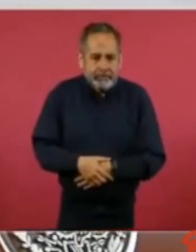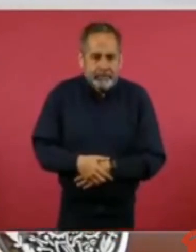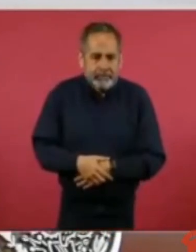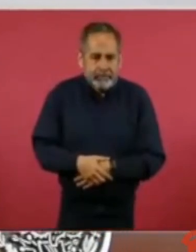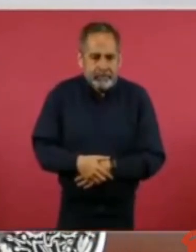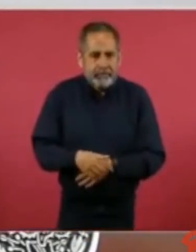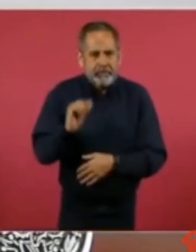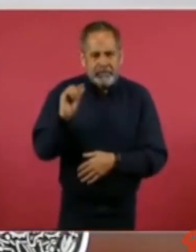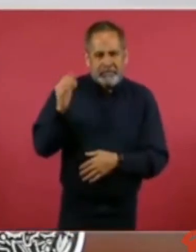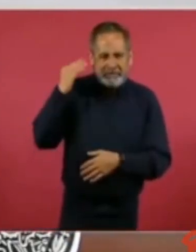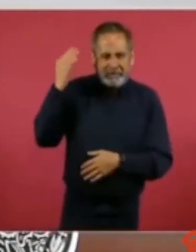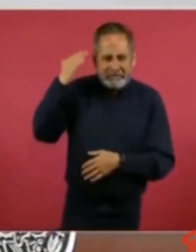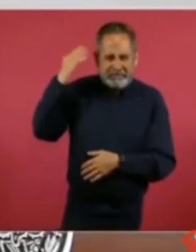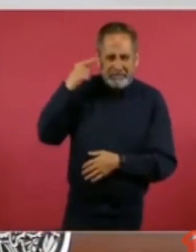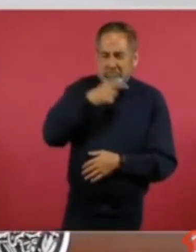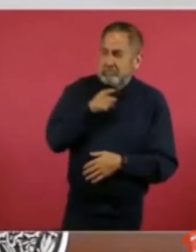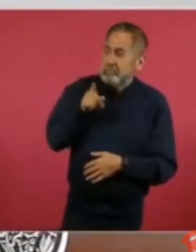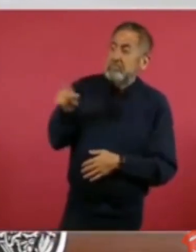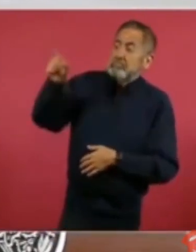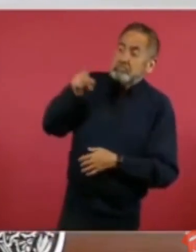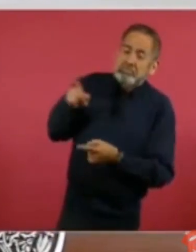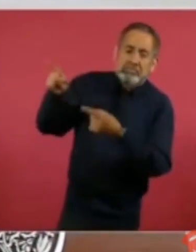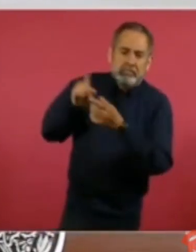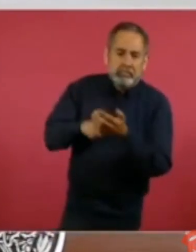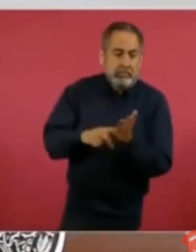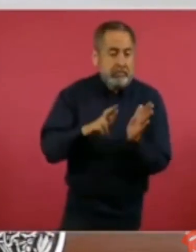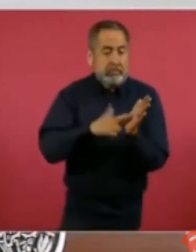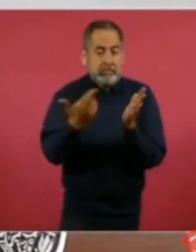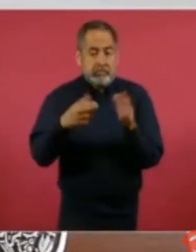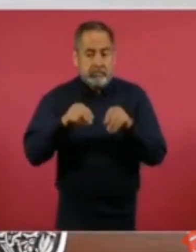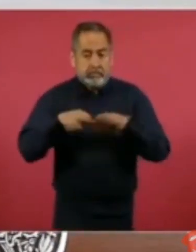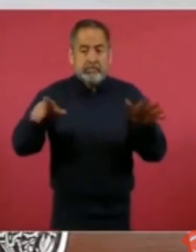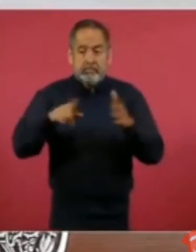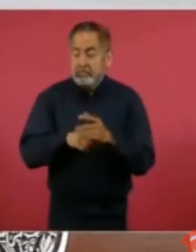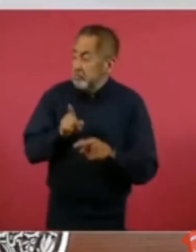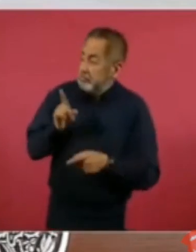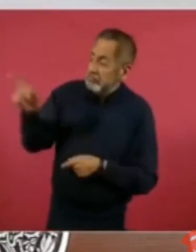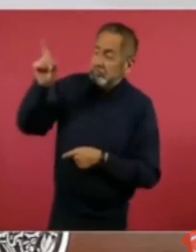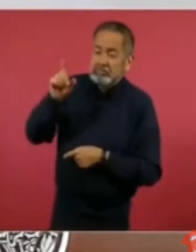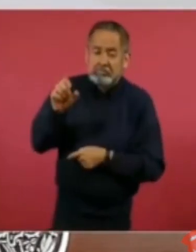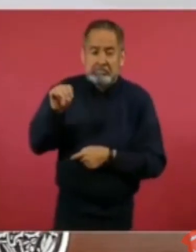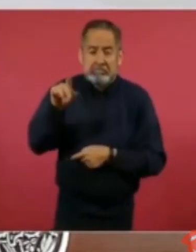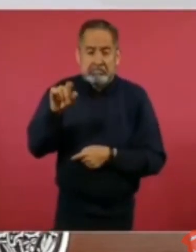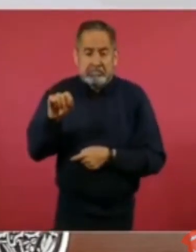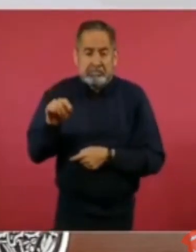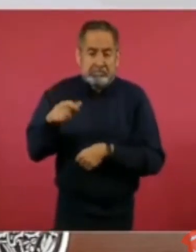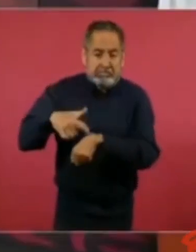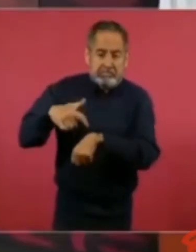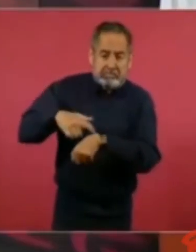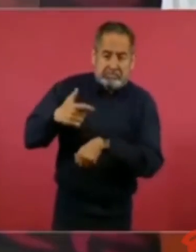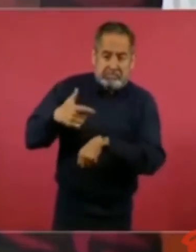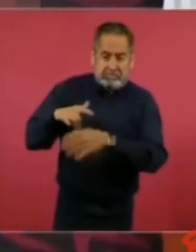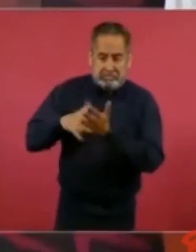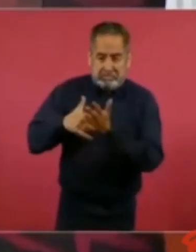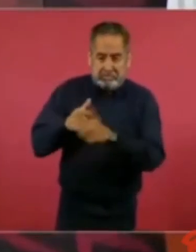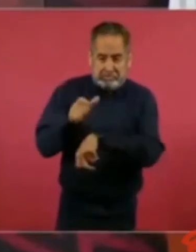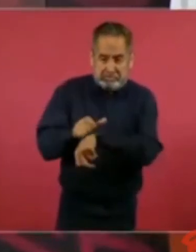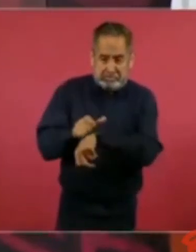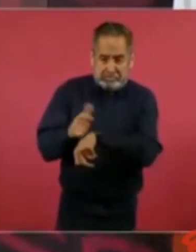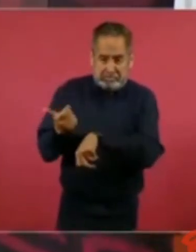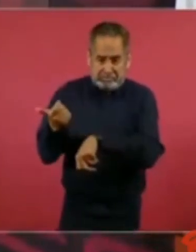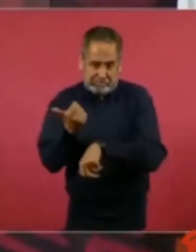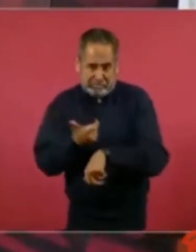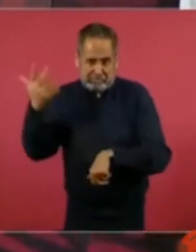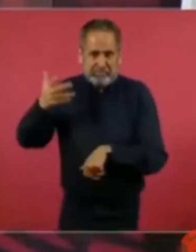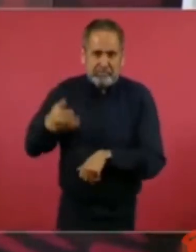hace algún tiempo y sale en una revista, o sea, me usan para hacer publicidad